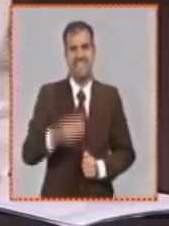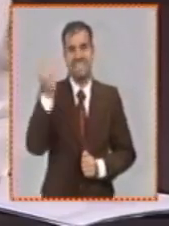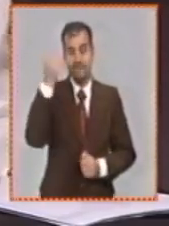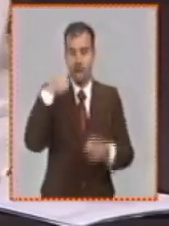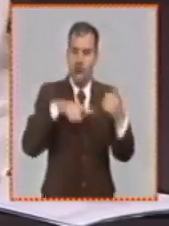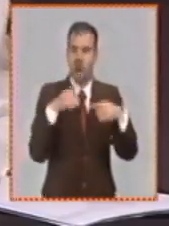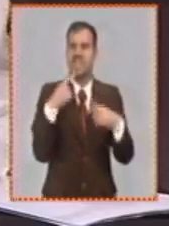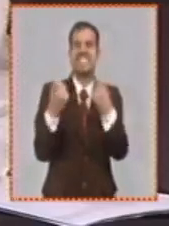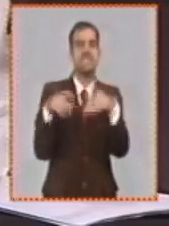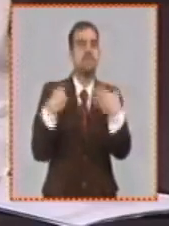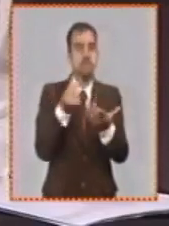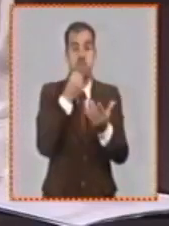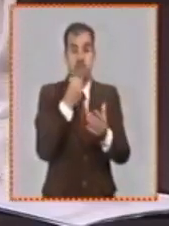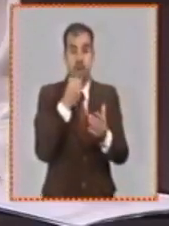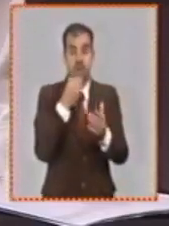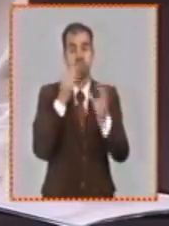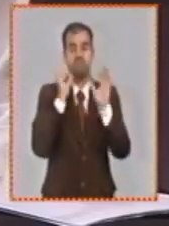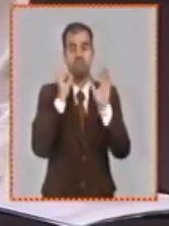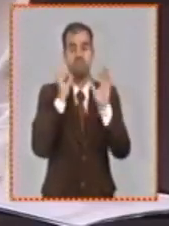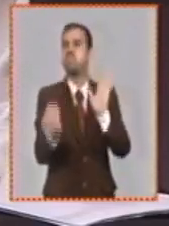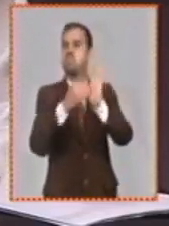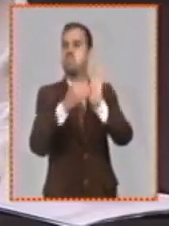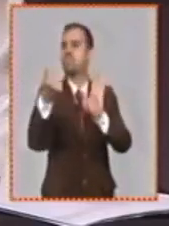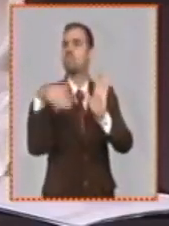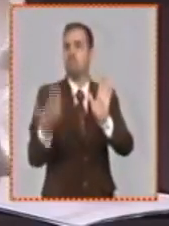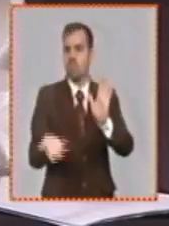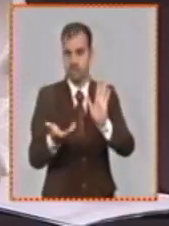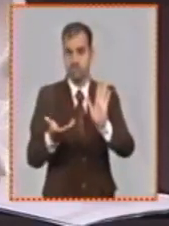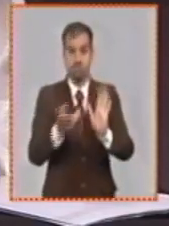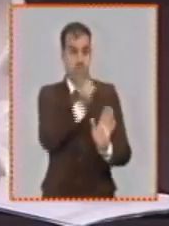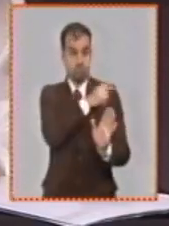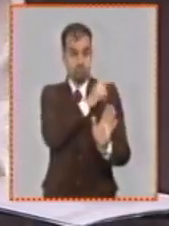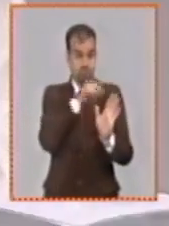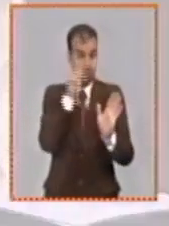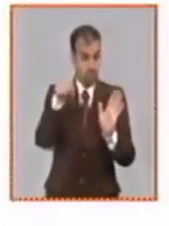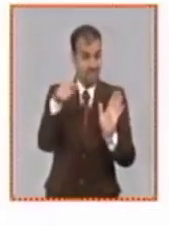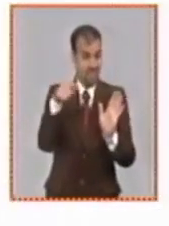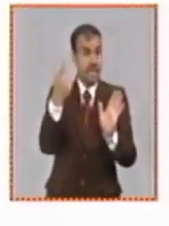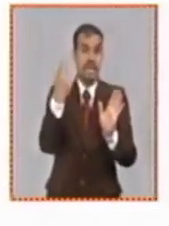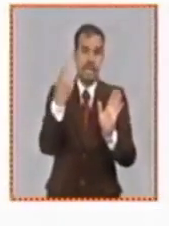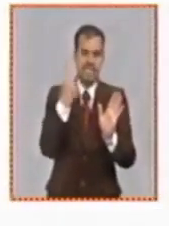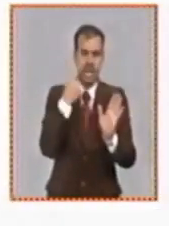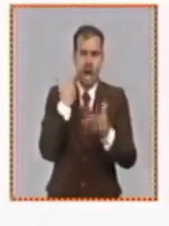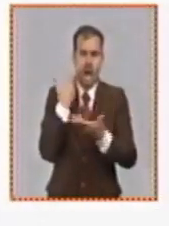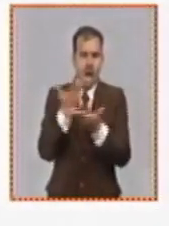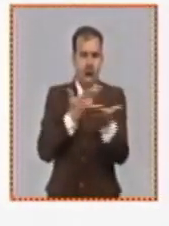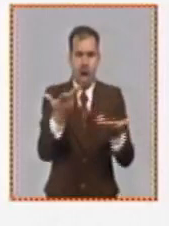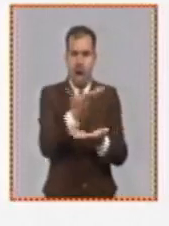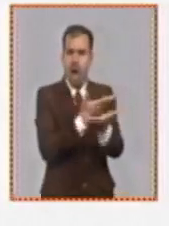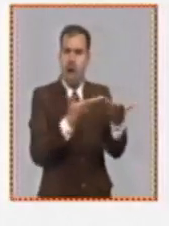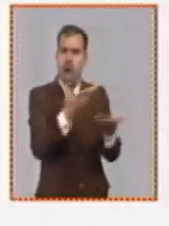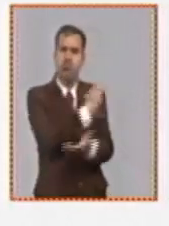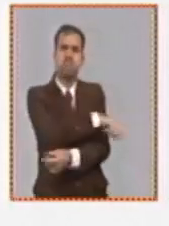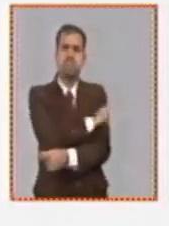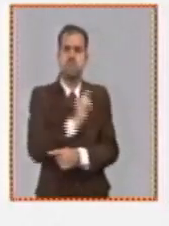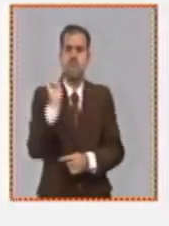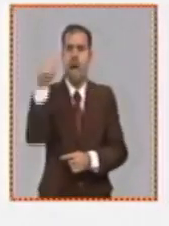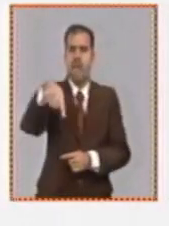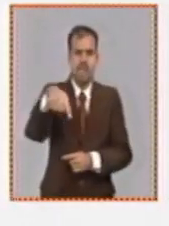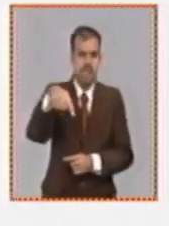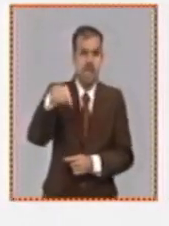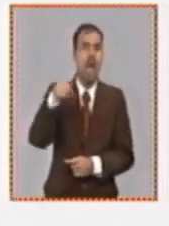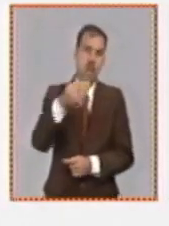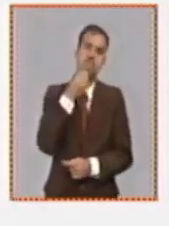requiere para fijar un precio de cara a la población, que es autoridad que está mucho más cercana a donde se está prestando, donde se está